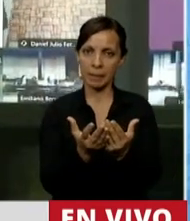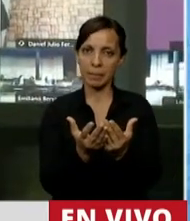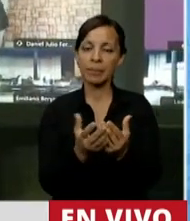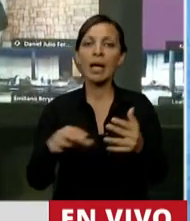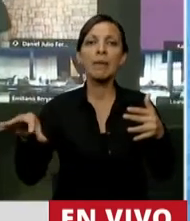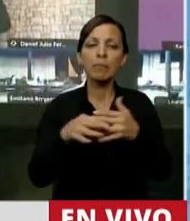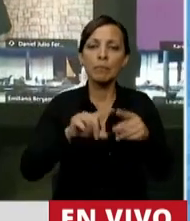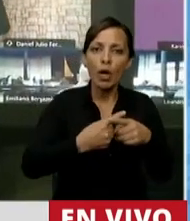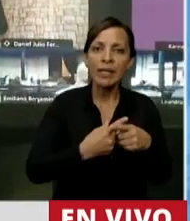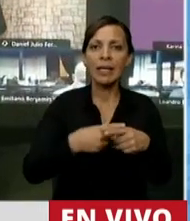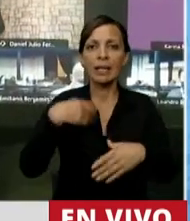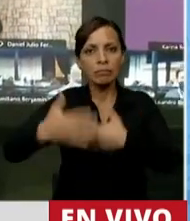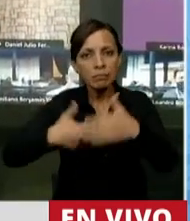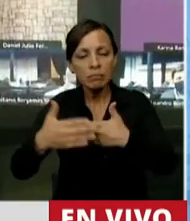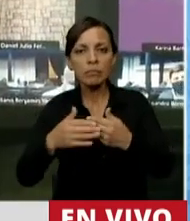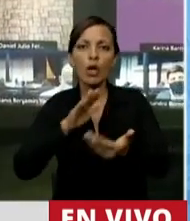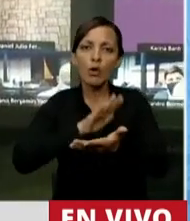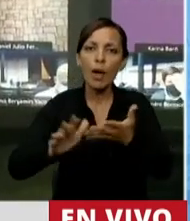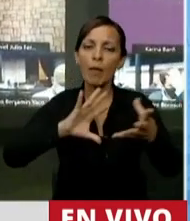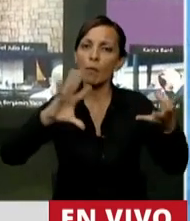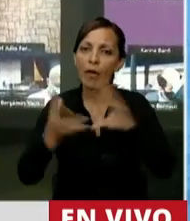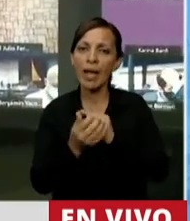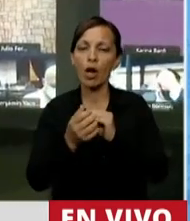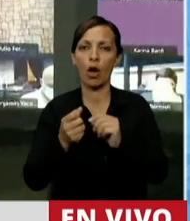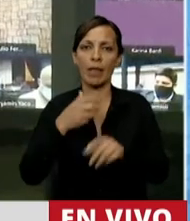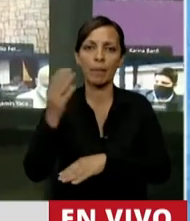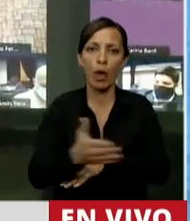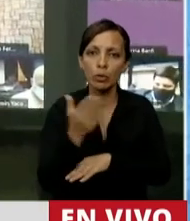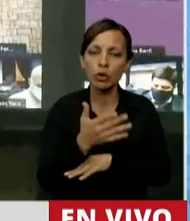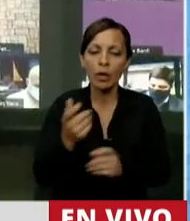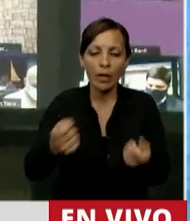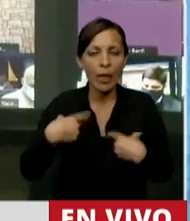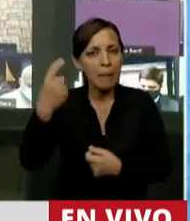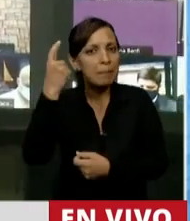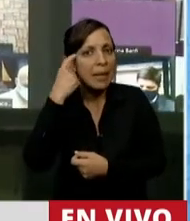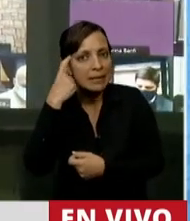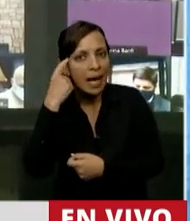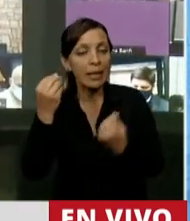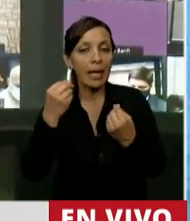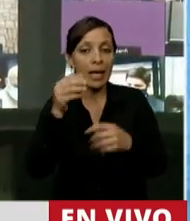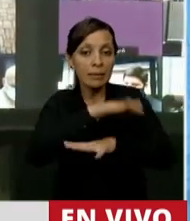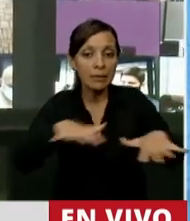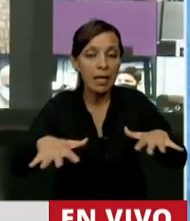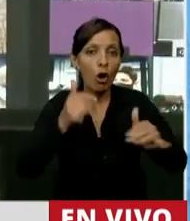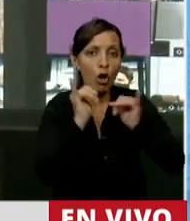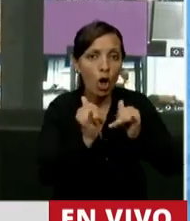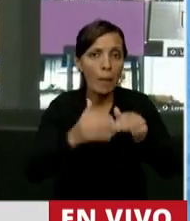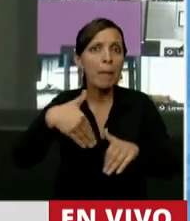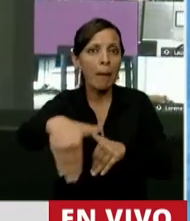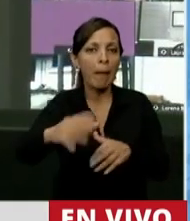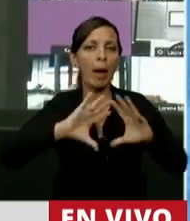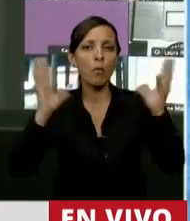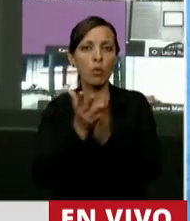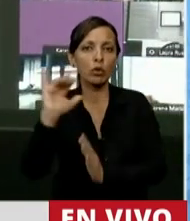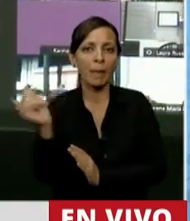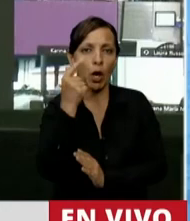comprometemos a llevar adelante un nuevo modelo productivo que nos permita pensar que las nuevas generaciones van a tener un mundo mejor para